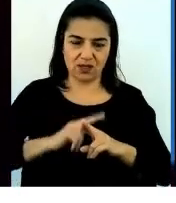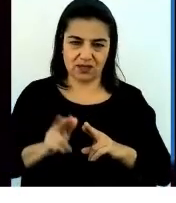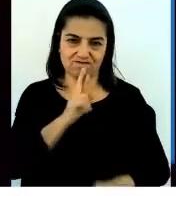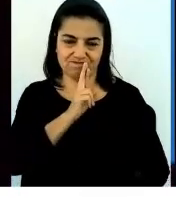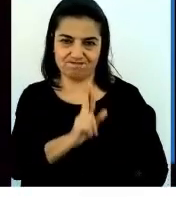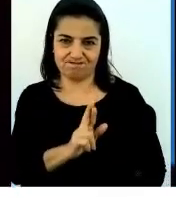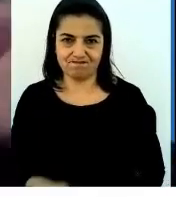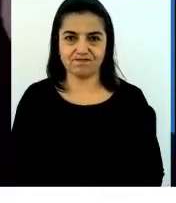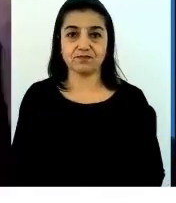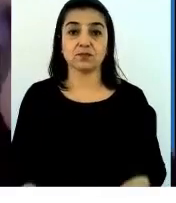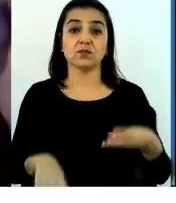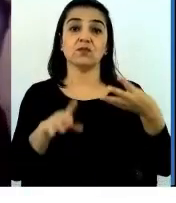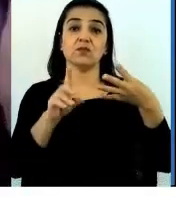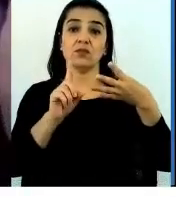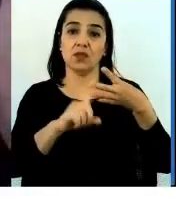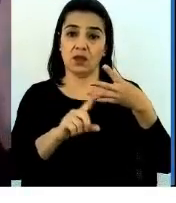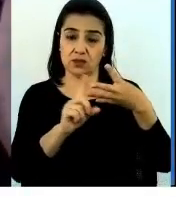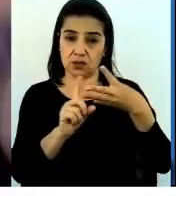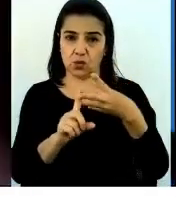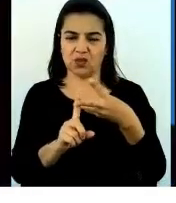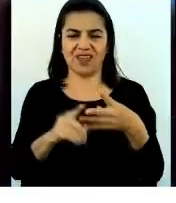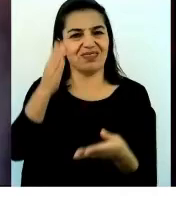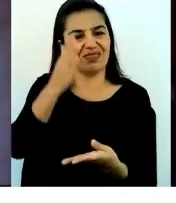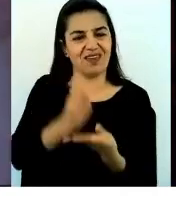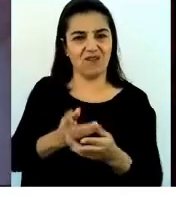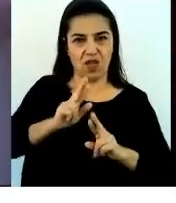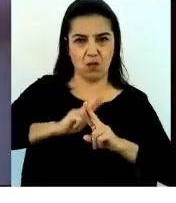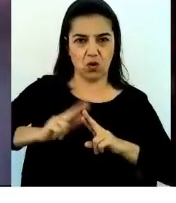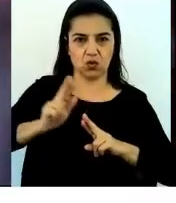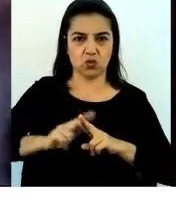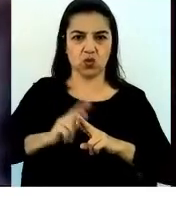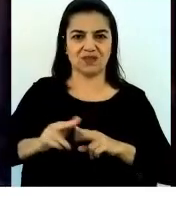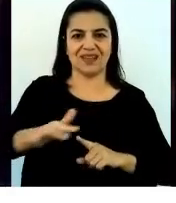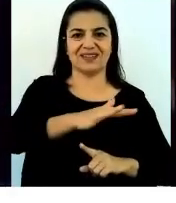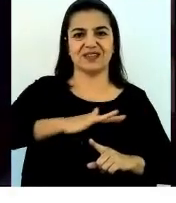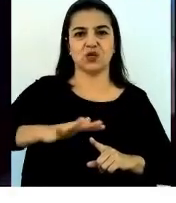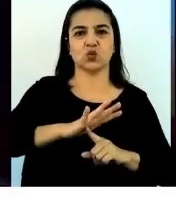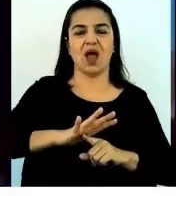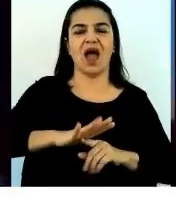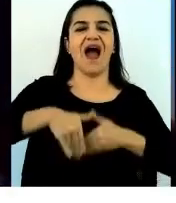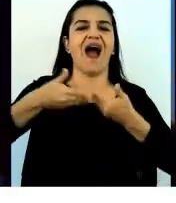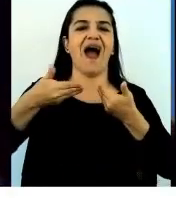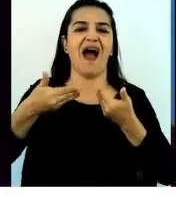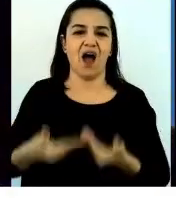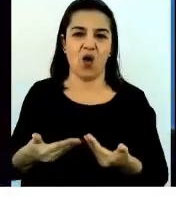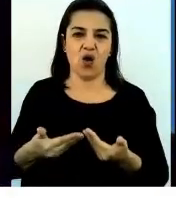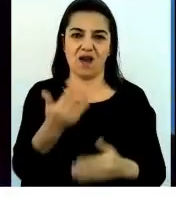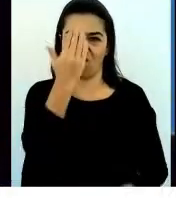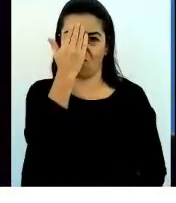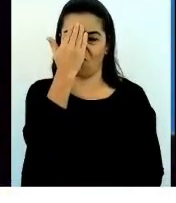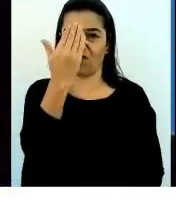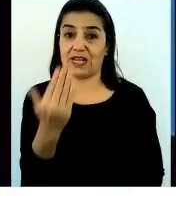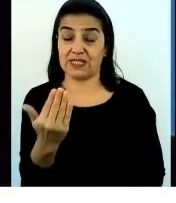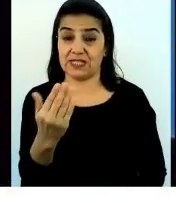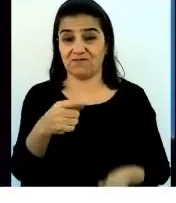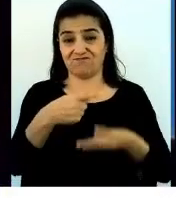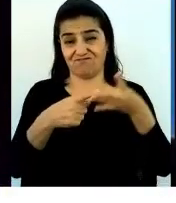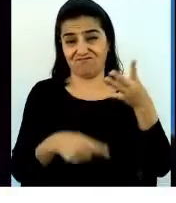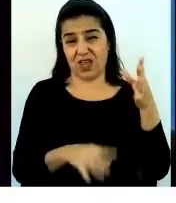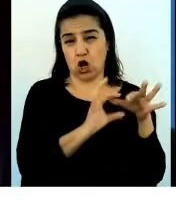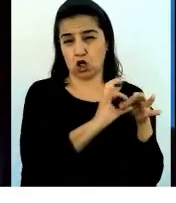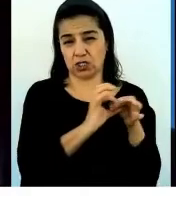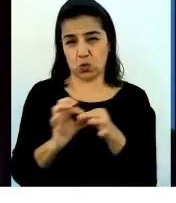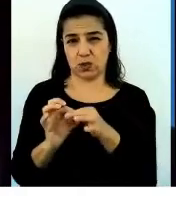La segunda es que debemos solucionar esta situación ahora o enfrentar las consecuencias.